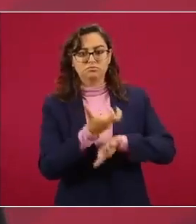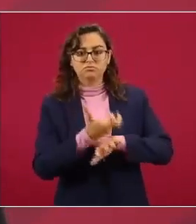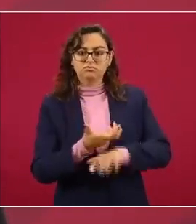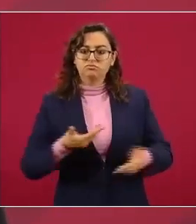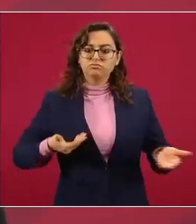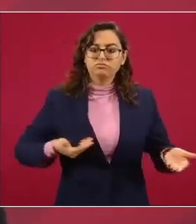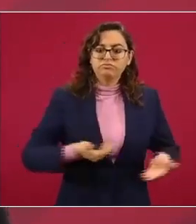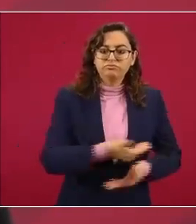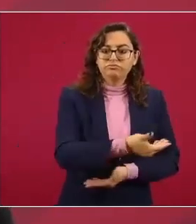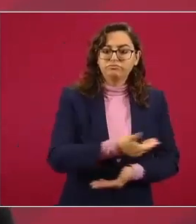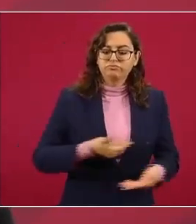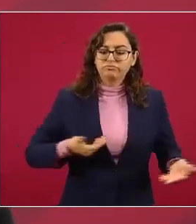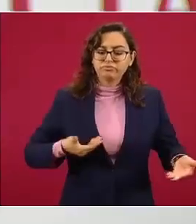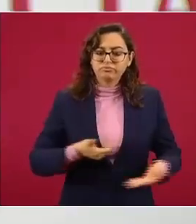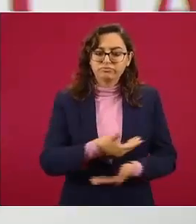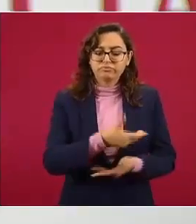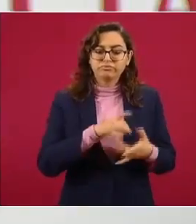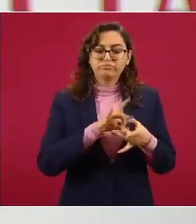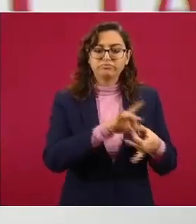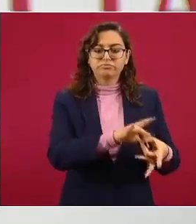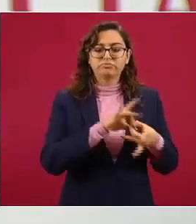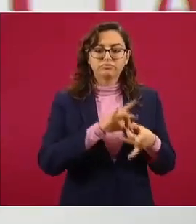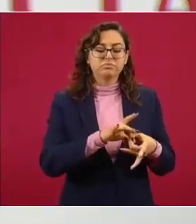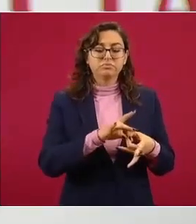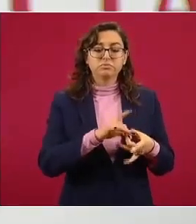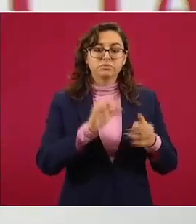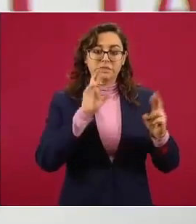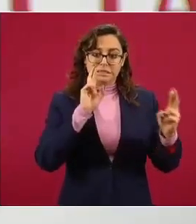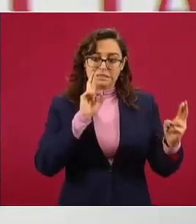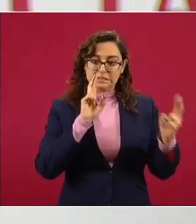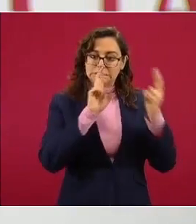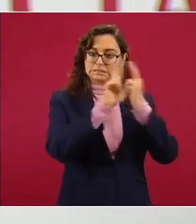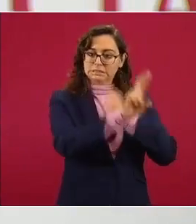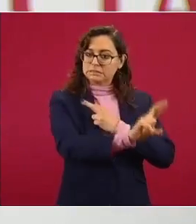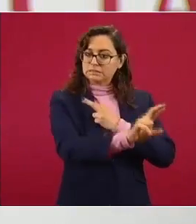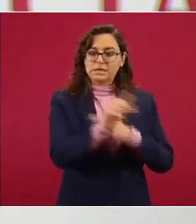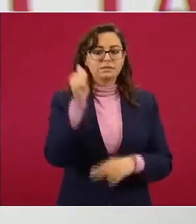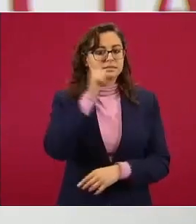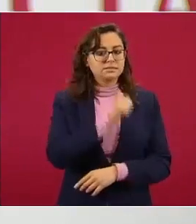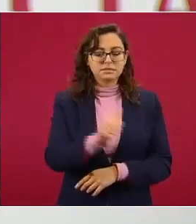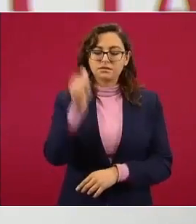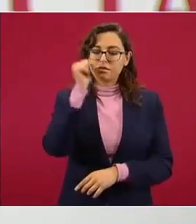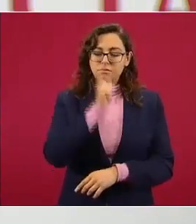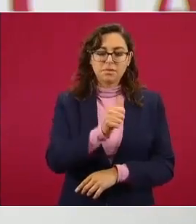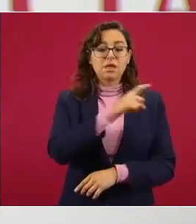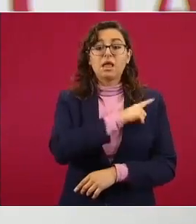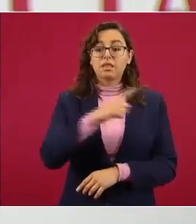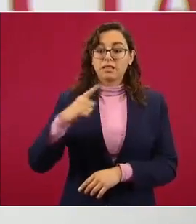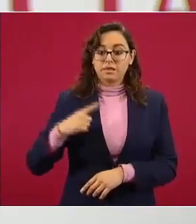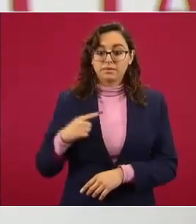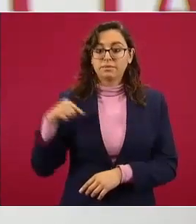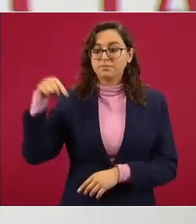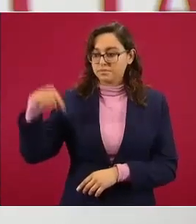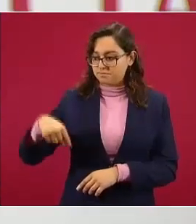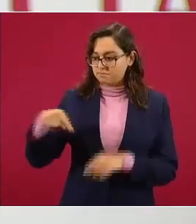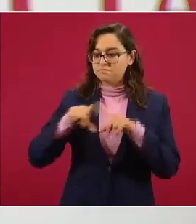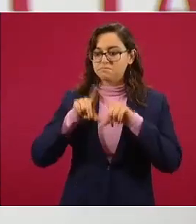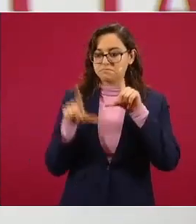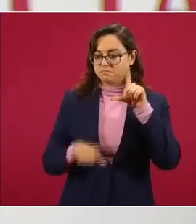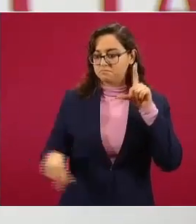debe hacerlo siempre en el respeto mutuo a nuestra soberanía y a nuestras instituciones